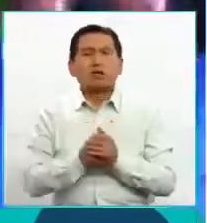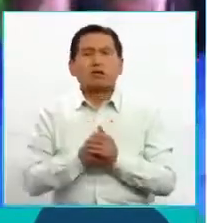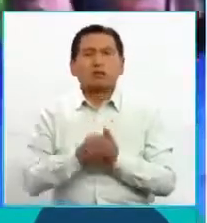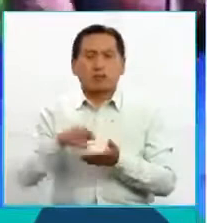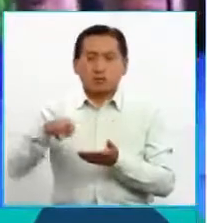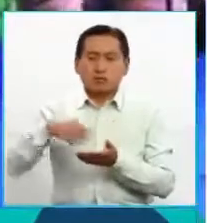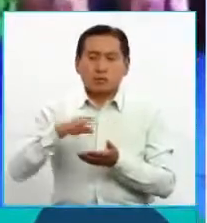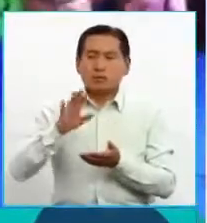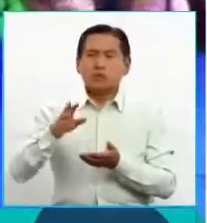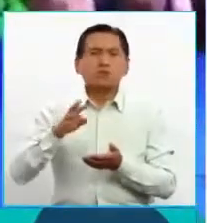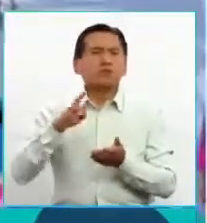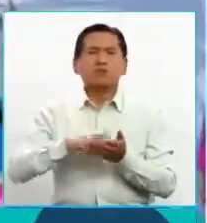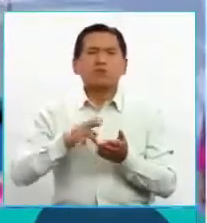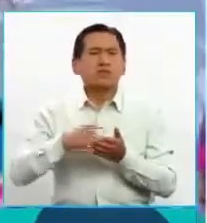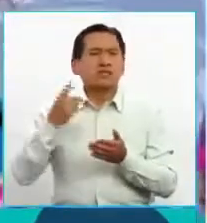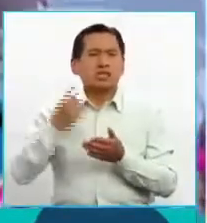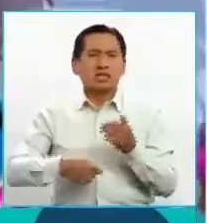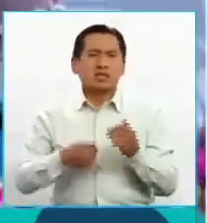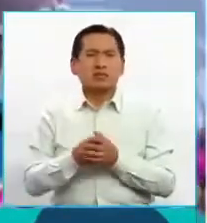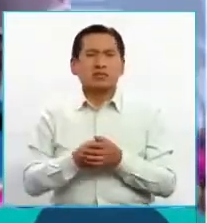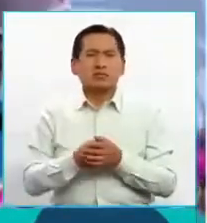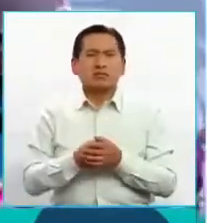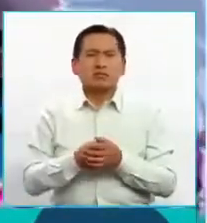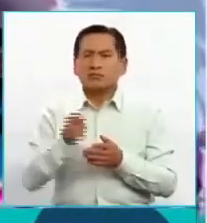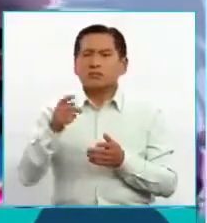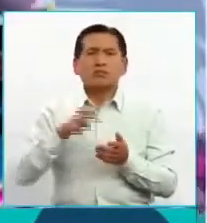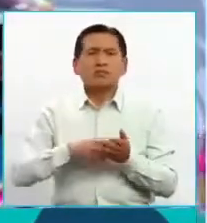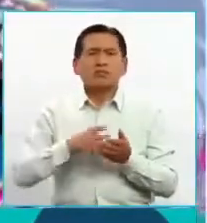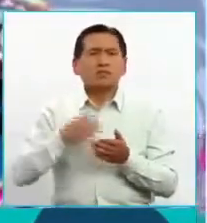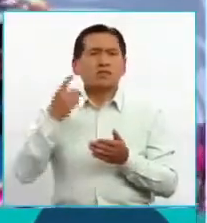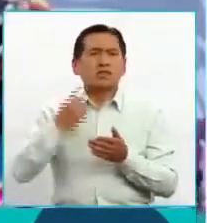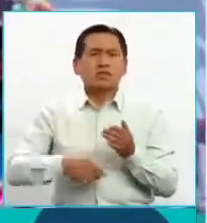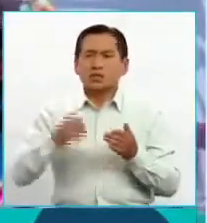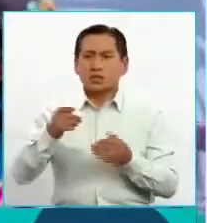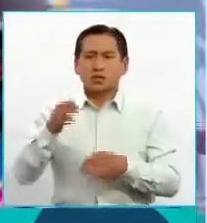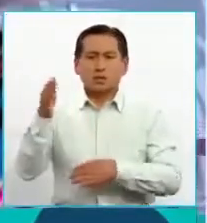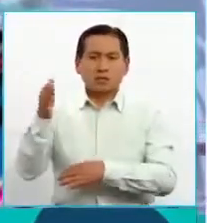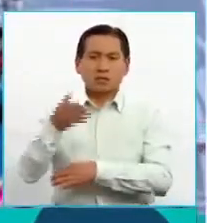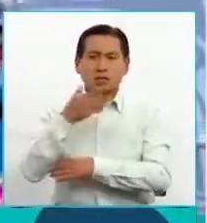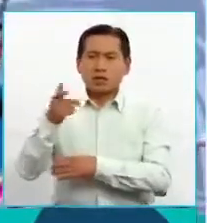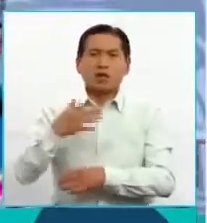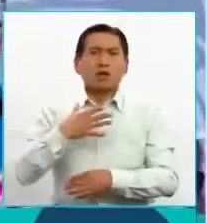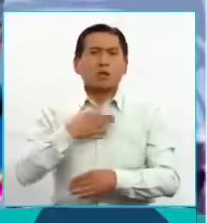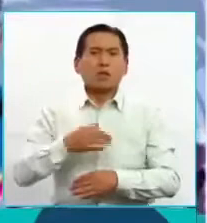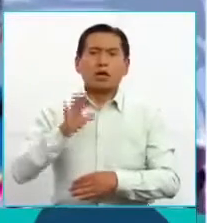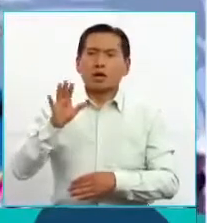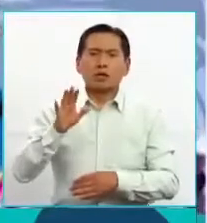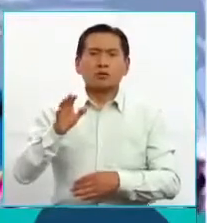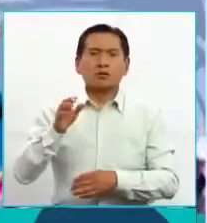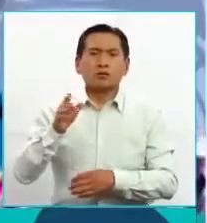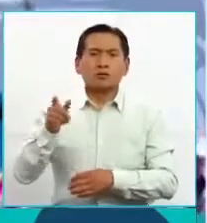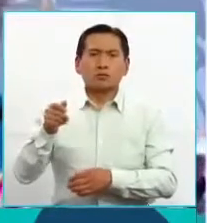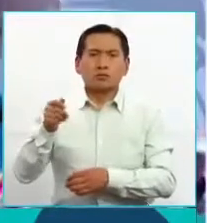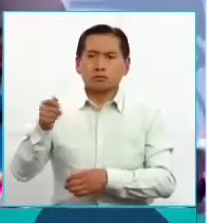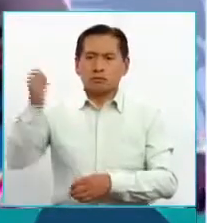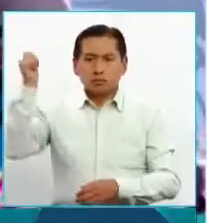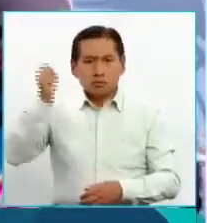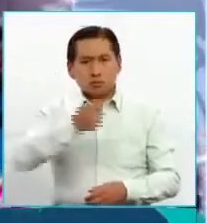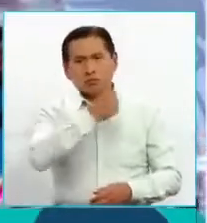el baile del chivo, ¿qué significa? ¿Qué significa la bandera blanca que manejan estos bailes?